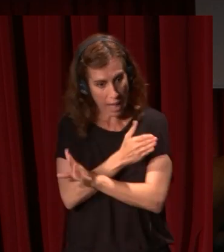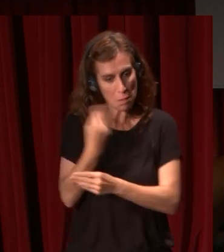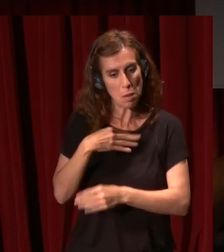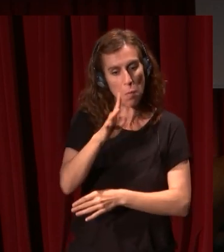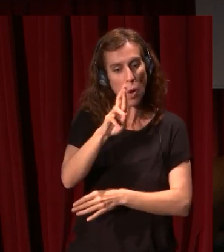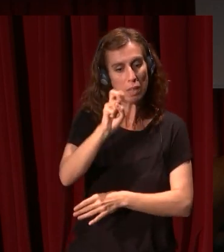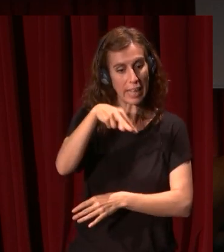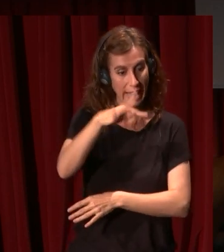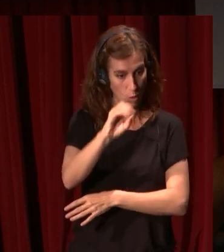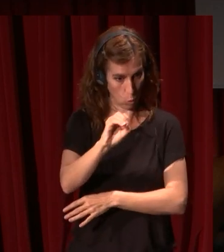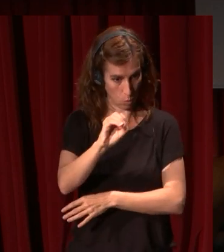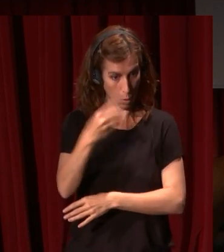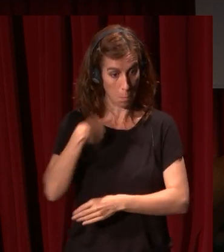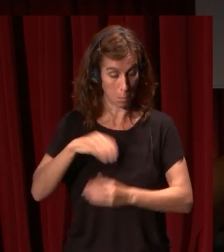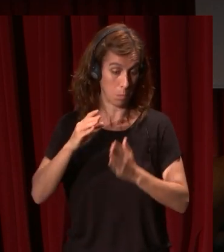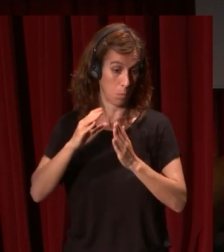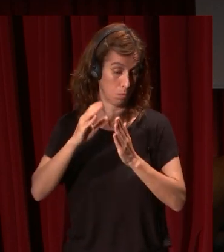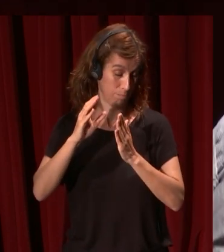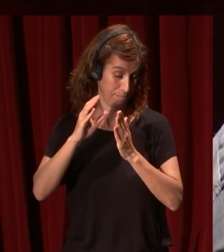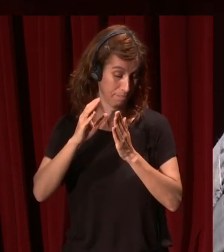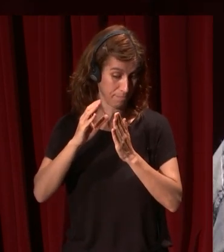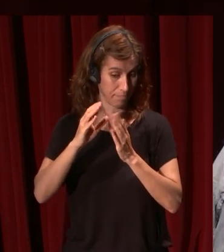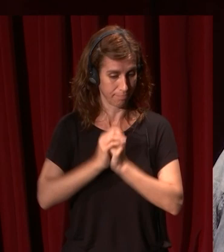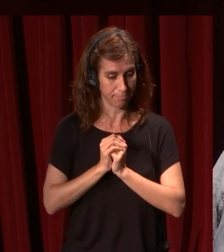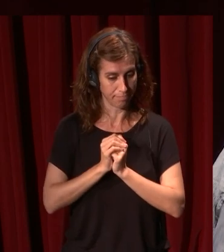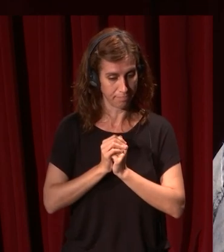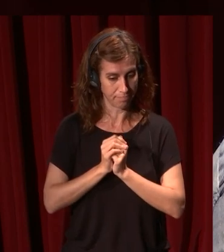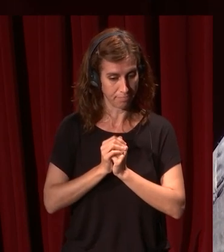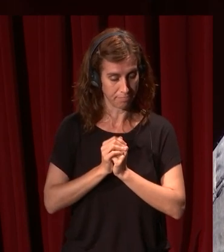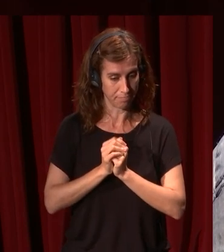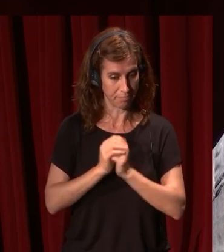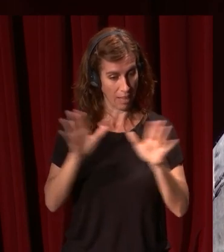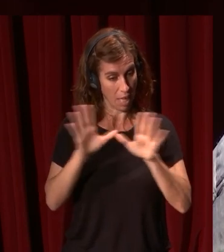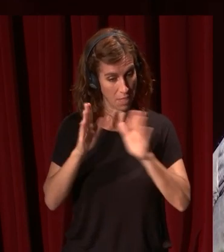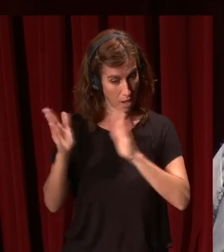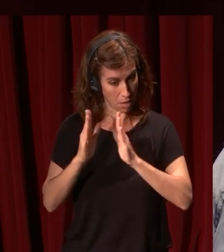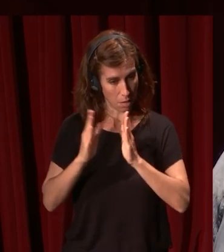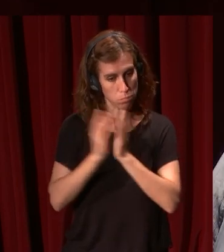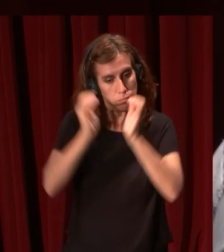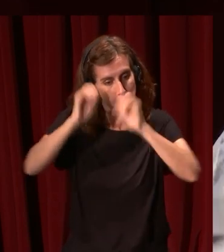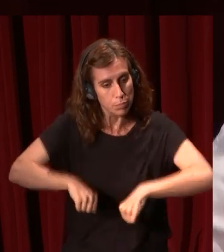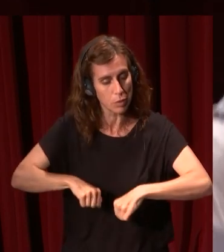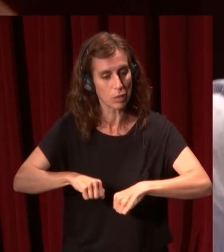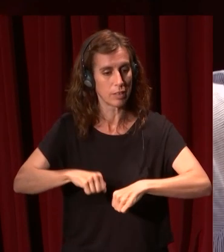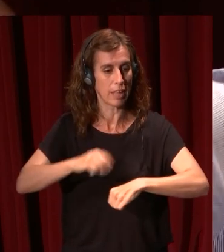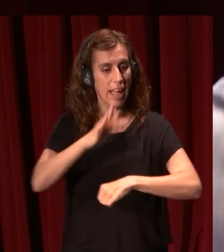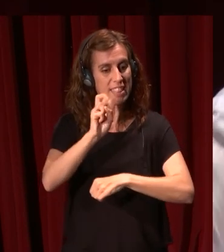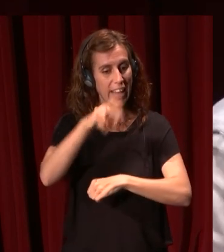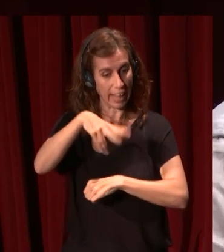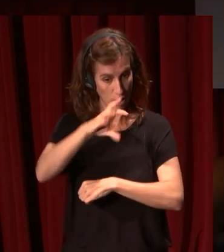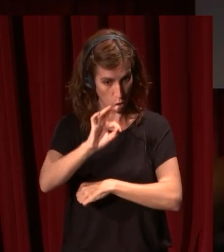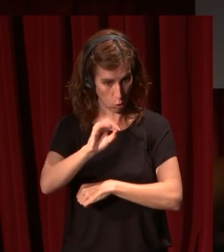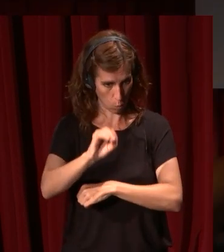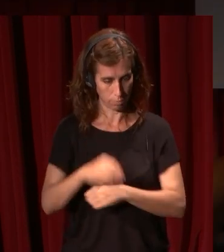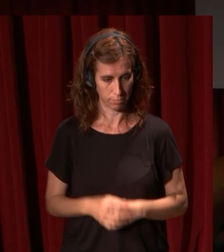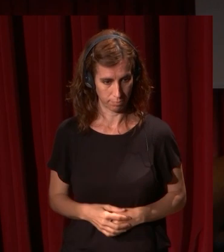cuando se firma el conci cuando se hace durante bastantes décadas el concilio de Trento sucede algo parecido Terborg